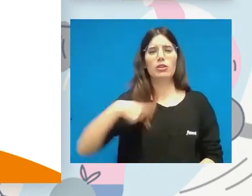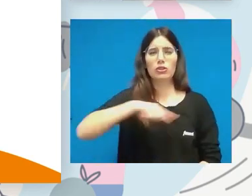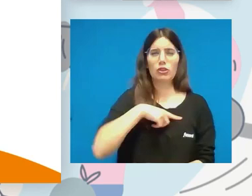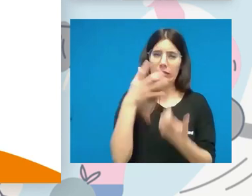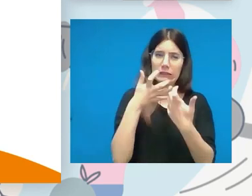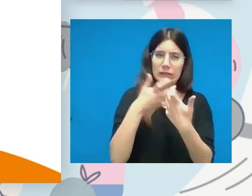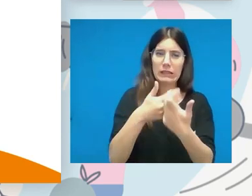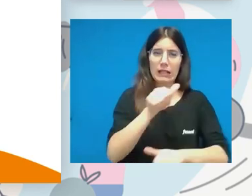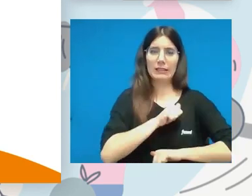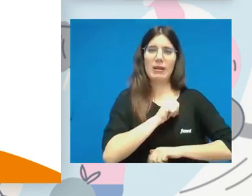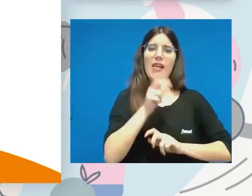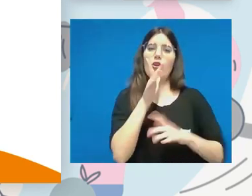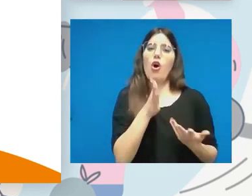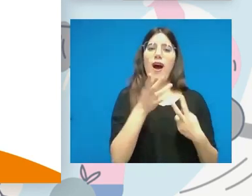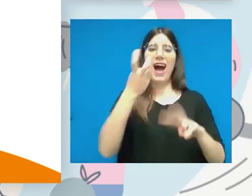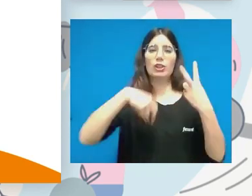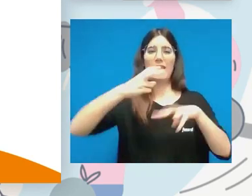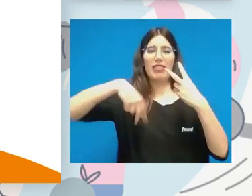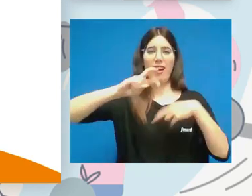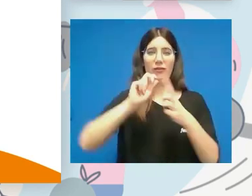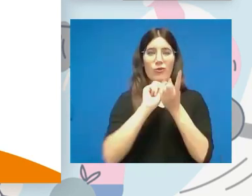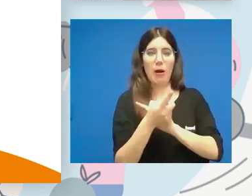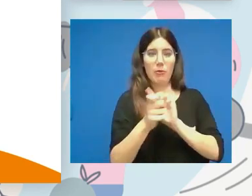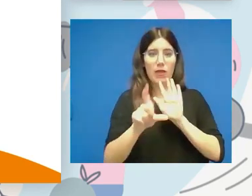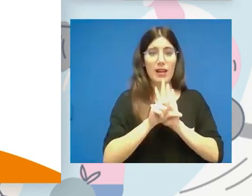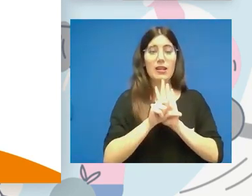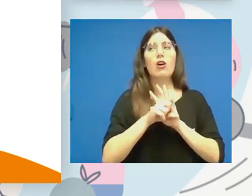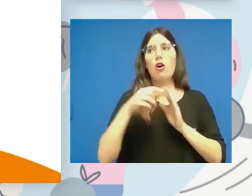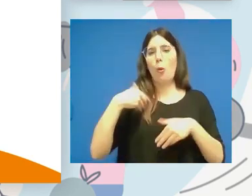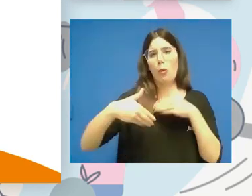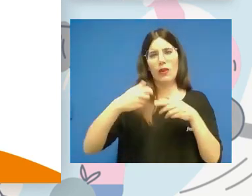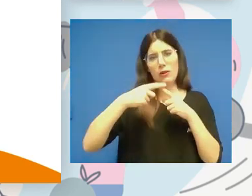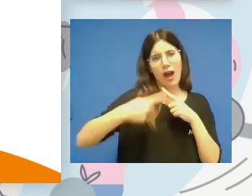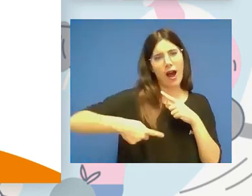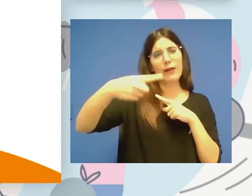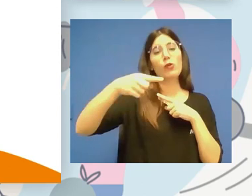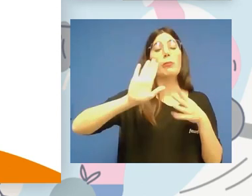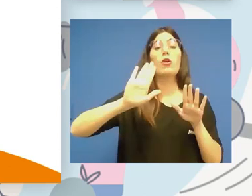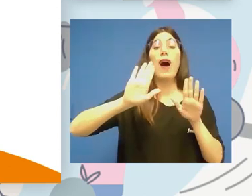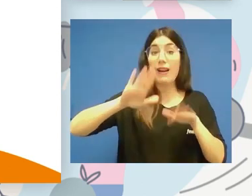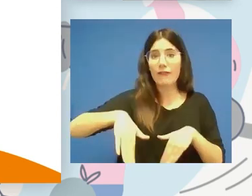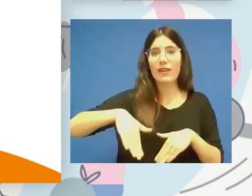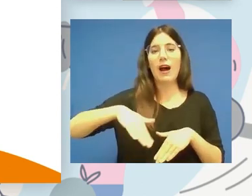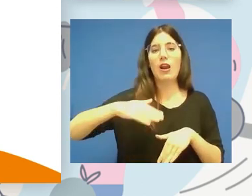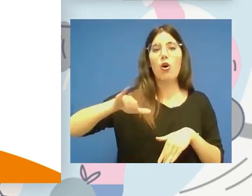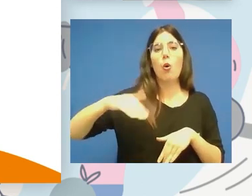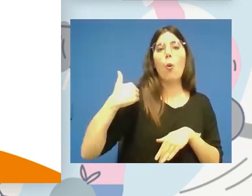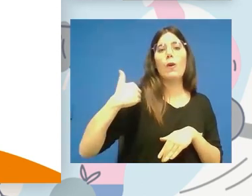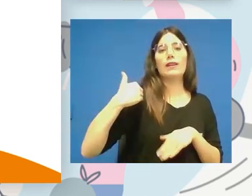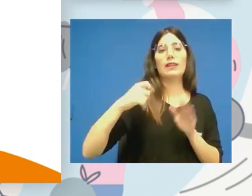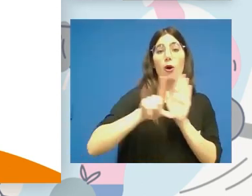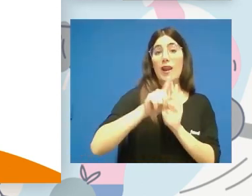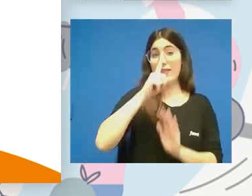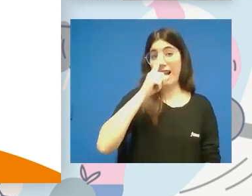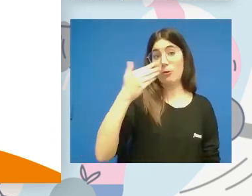una actualización de esta ley. Ha sido un proceso larguísimo, pero, finalmente, la última ley del año pasado,